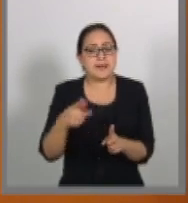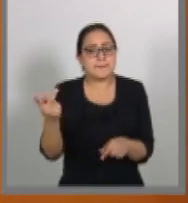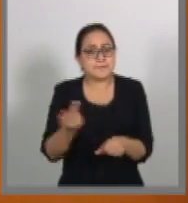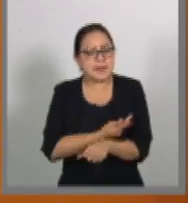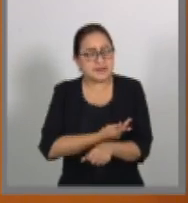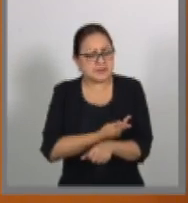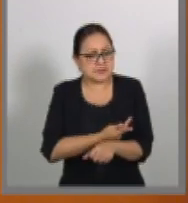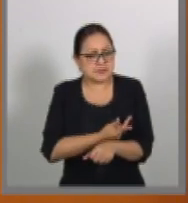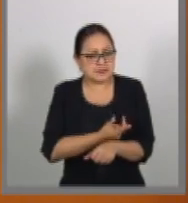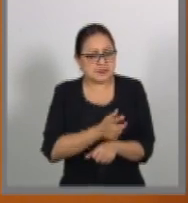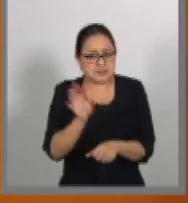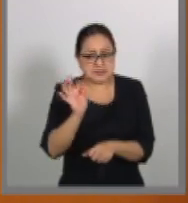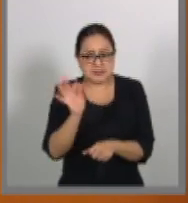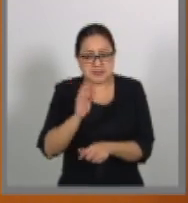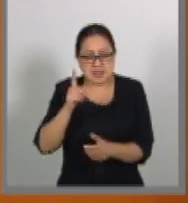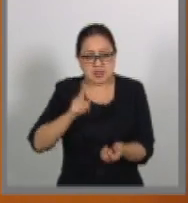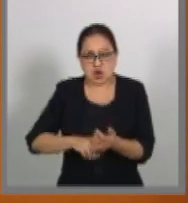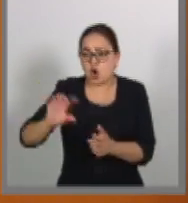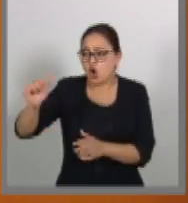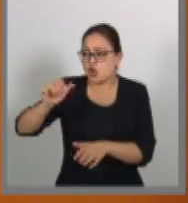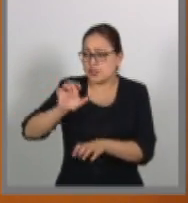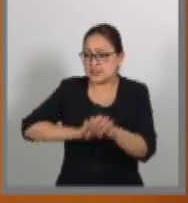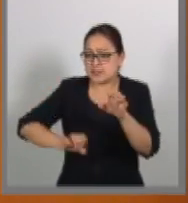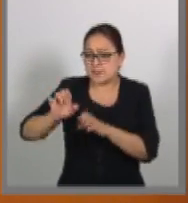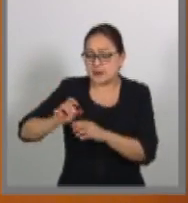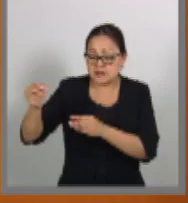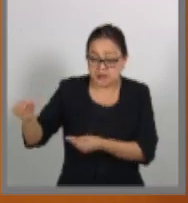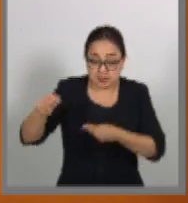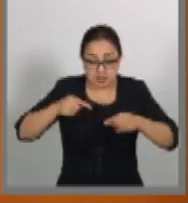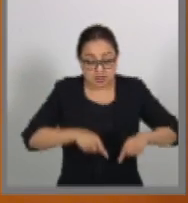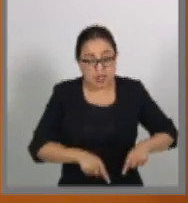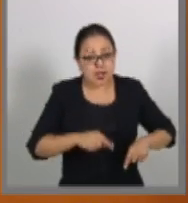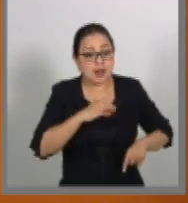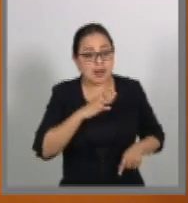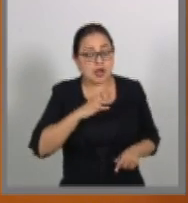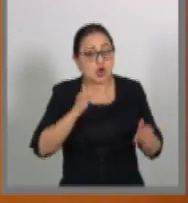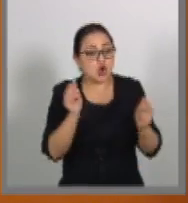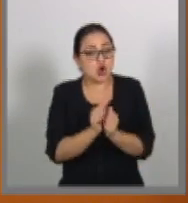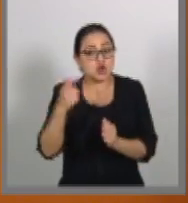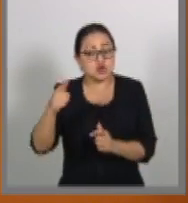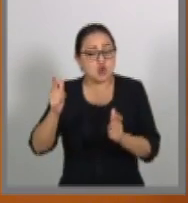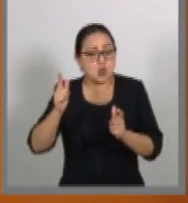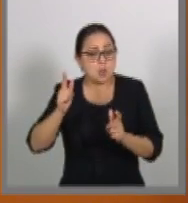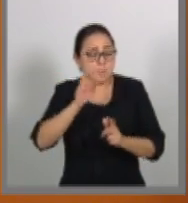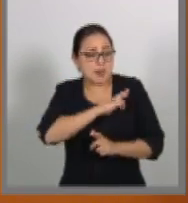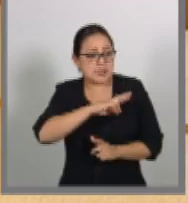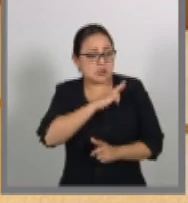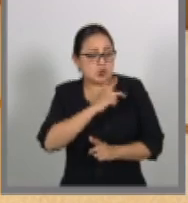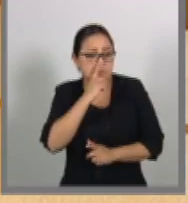con las empresas transnacionales que van a llegar con su seguridad privada.